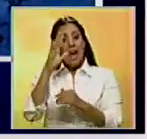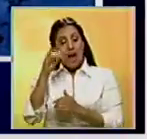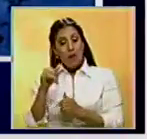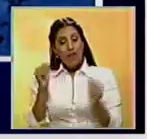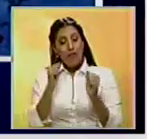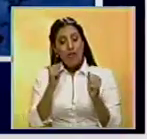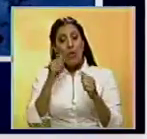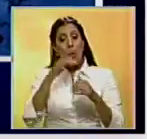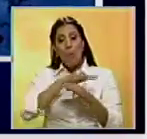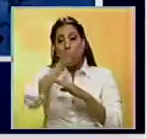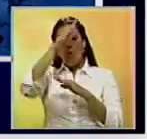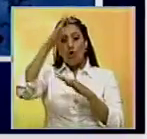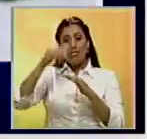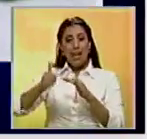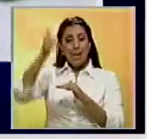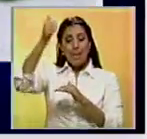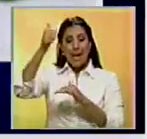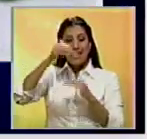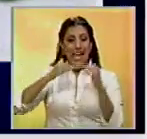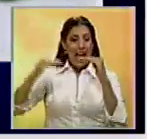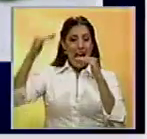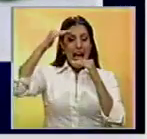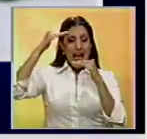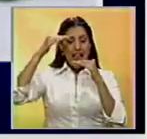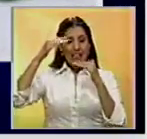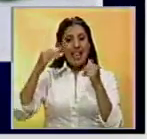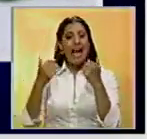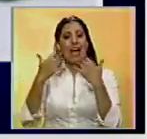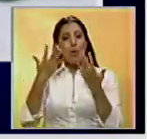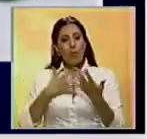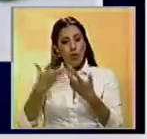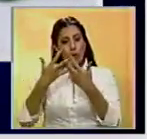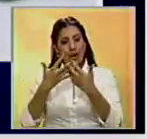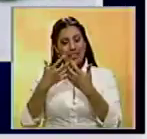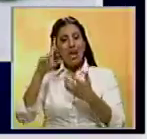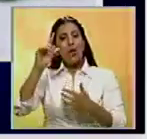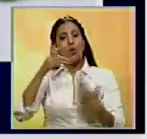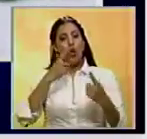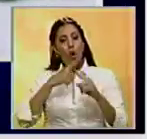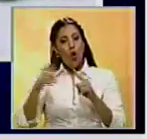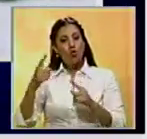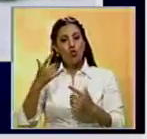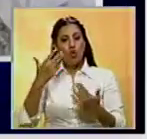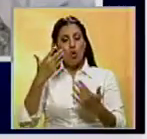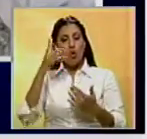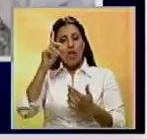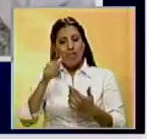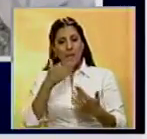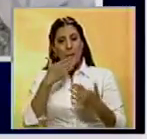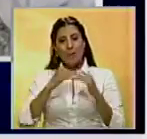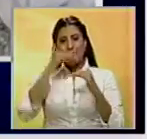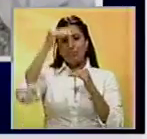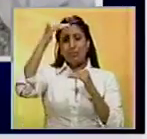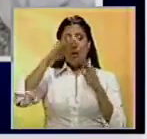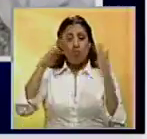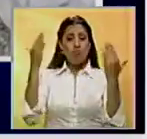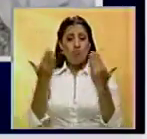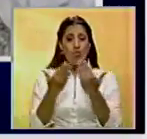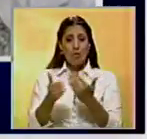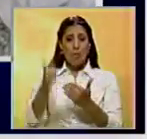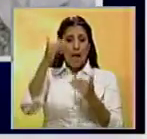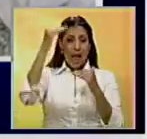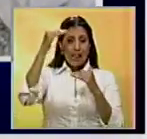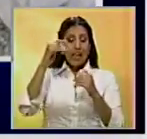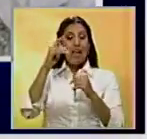Se trata de la montaña más alta de Norteamérica, la más fría del mundo y una de las siete cumbres. Tiene 6.190 metros de altura sobre el nivel del mar